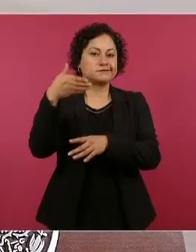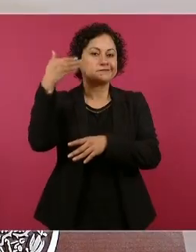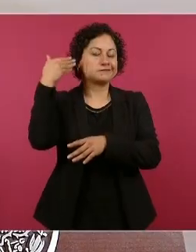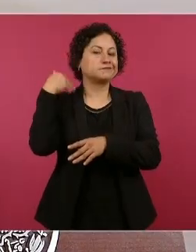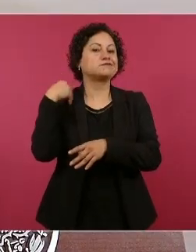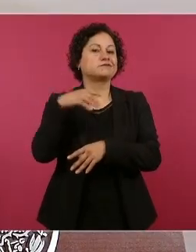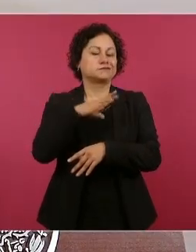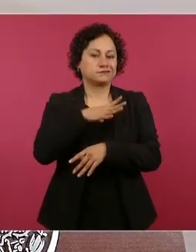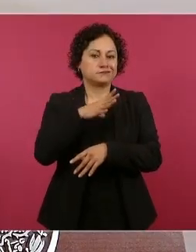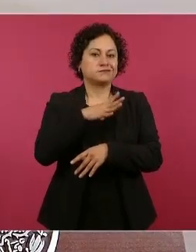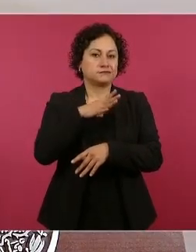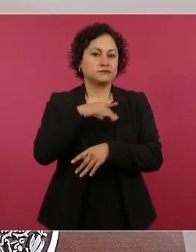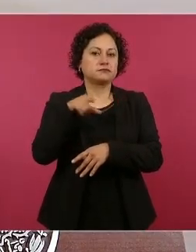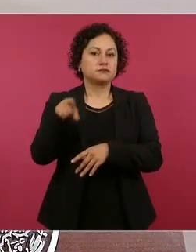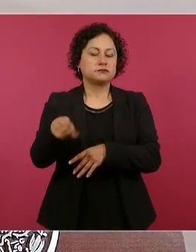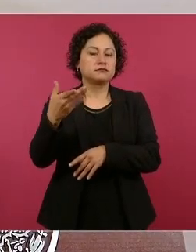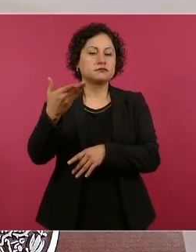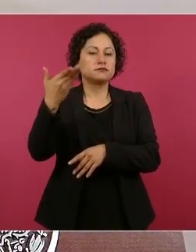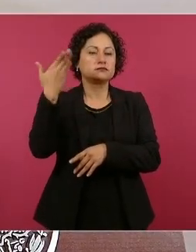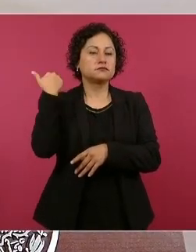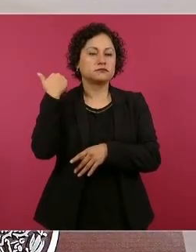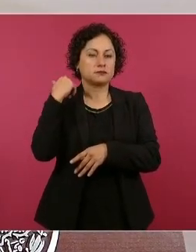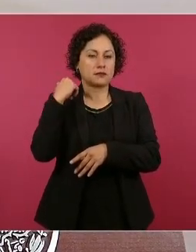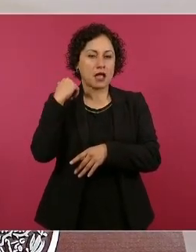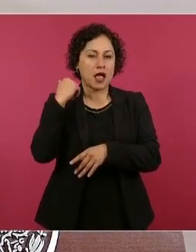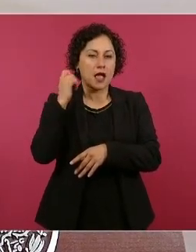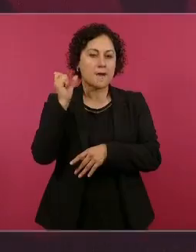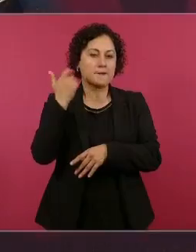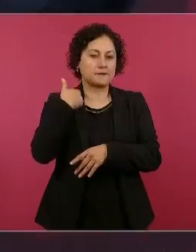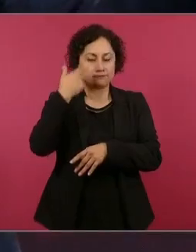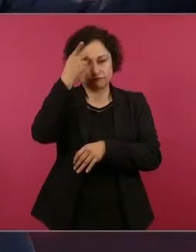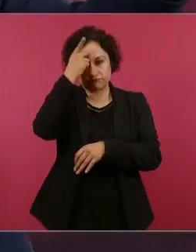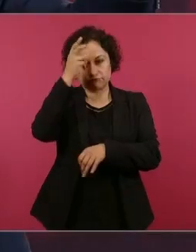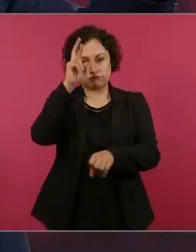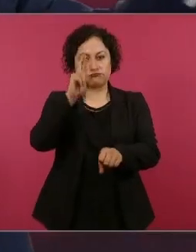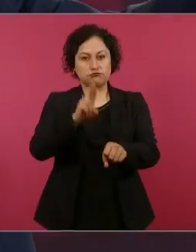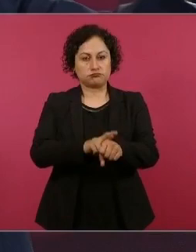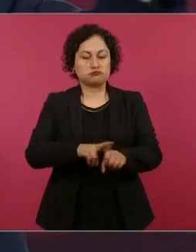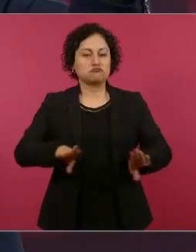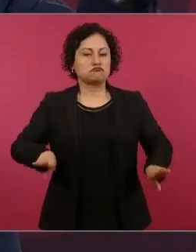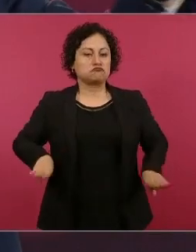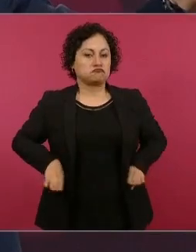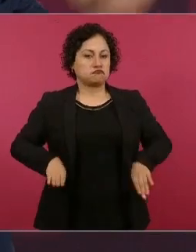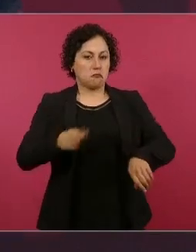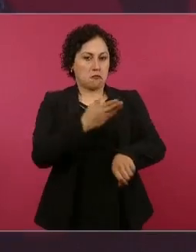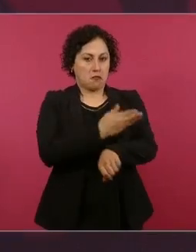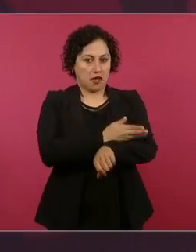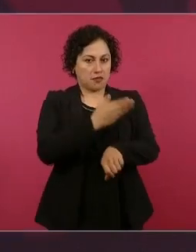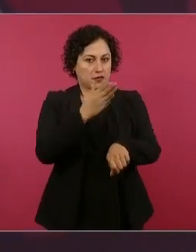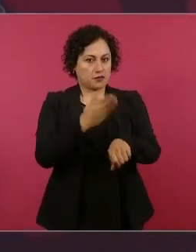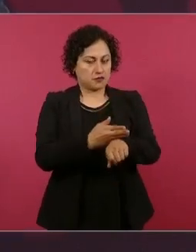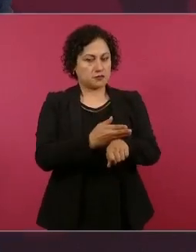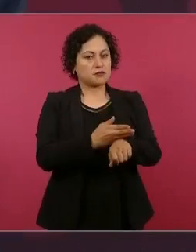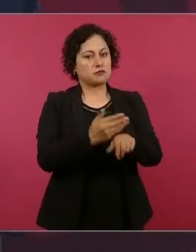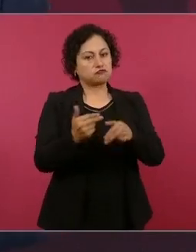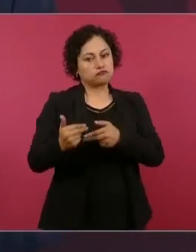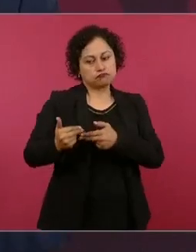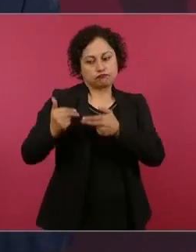maderistas y de ahí surgieron familias periodistas, unos